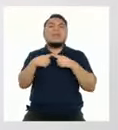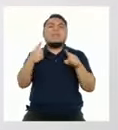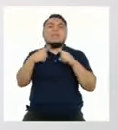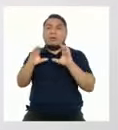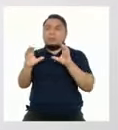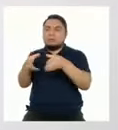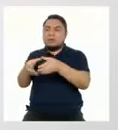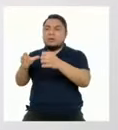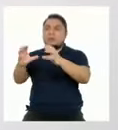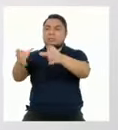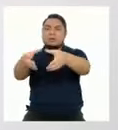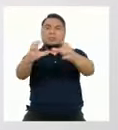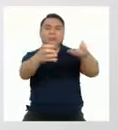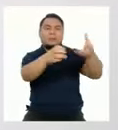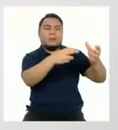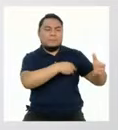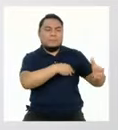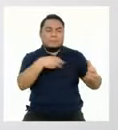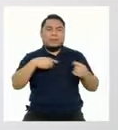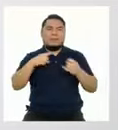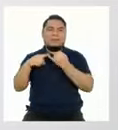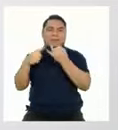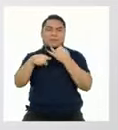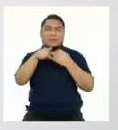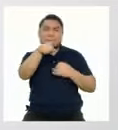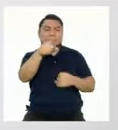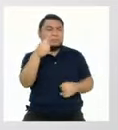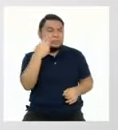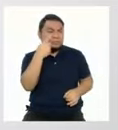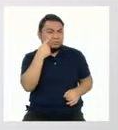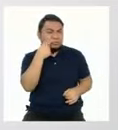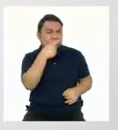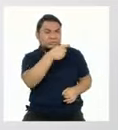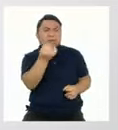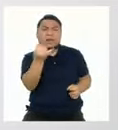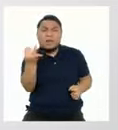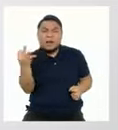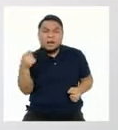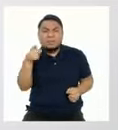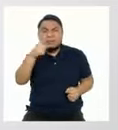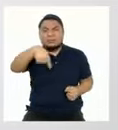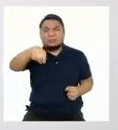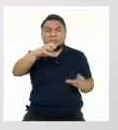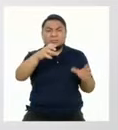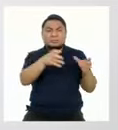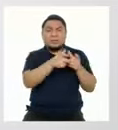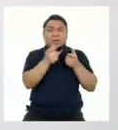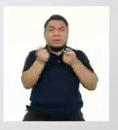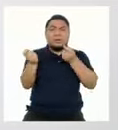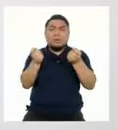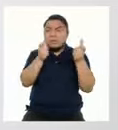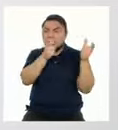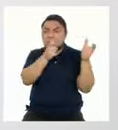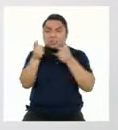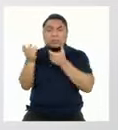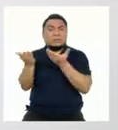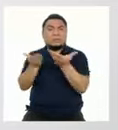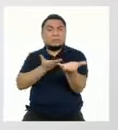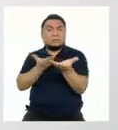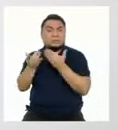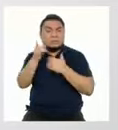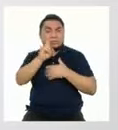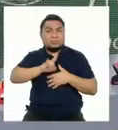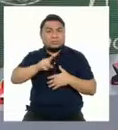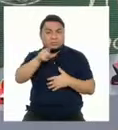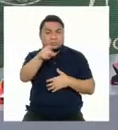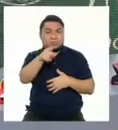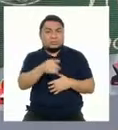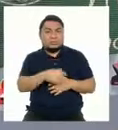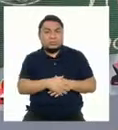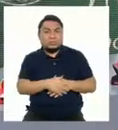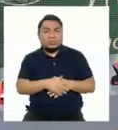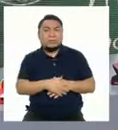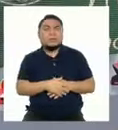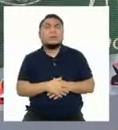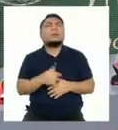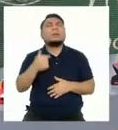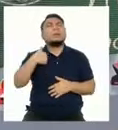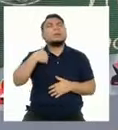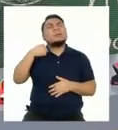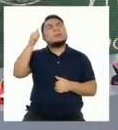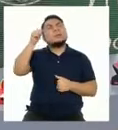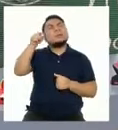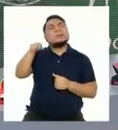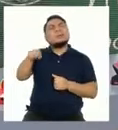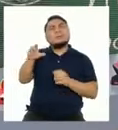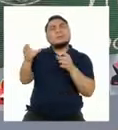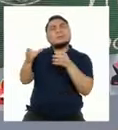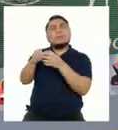instituciones. ¿Has escuchado de alguna institución que tenga que ver con la regulación de los servicios que utilizas? Me acuerdo